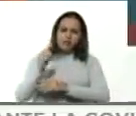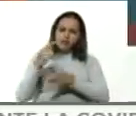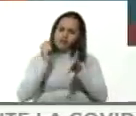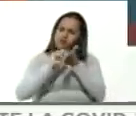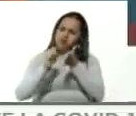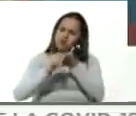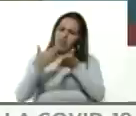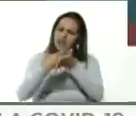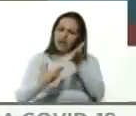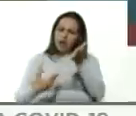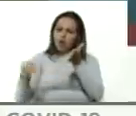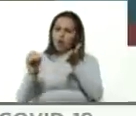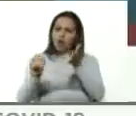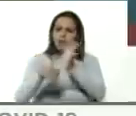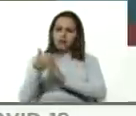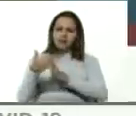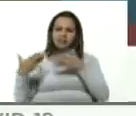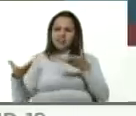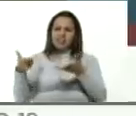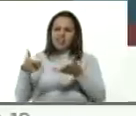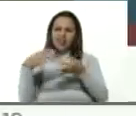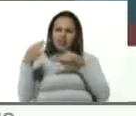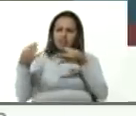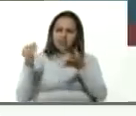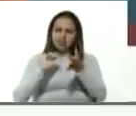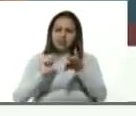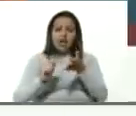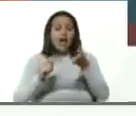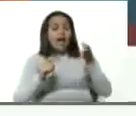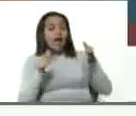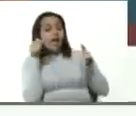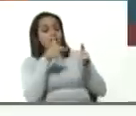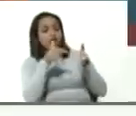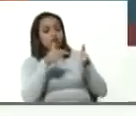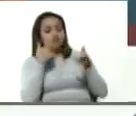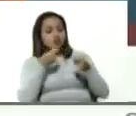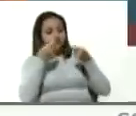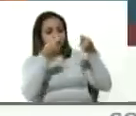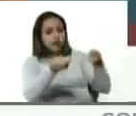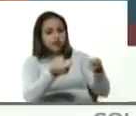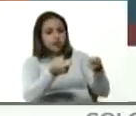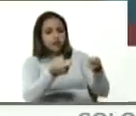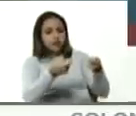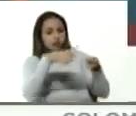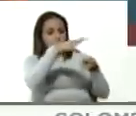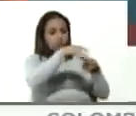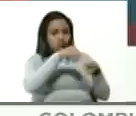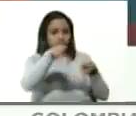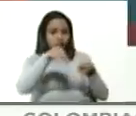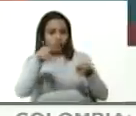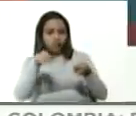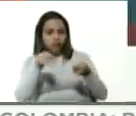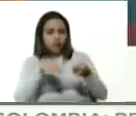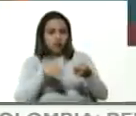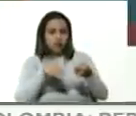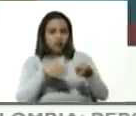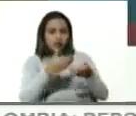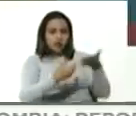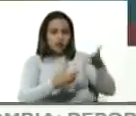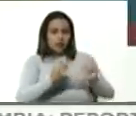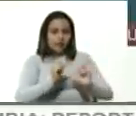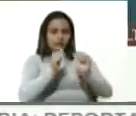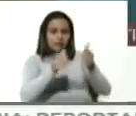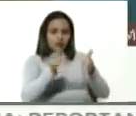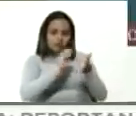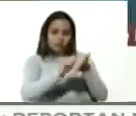o es más son documentos que se anexan al expediente inicial y